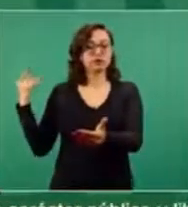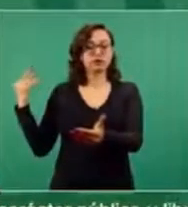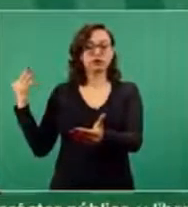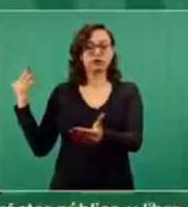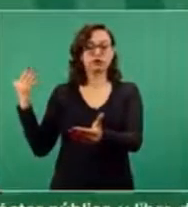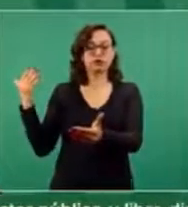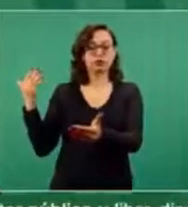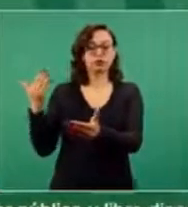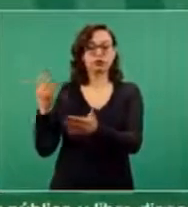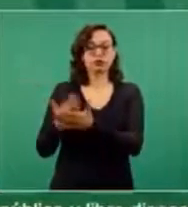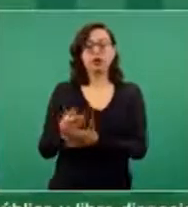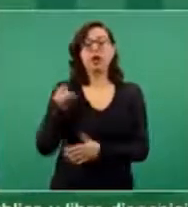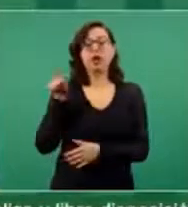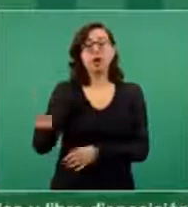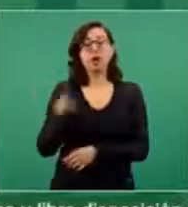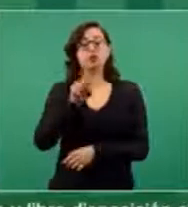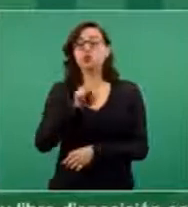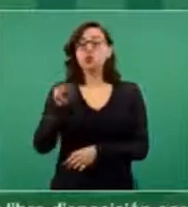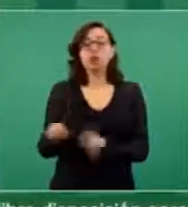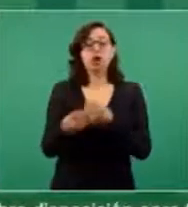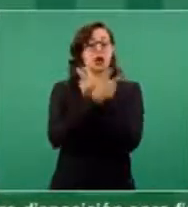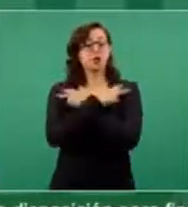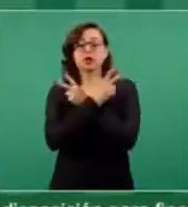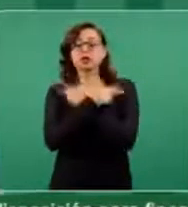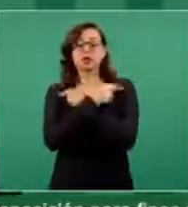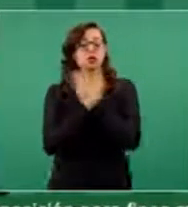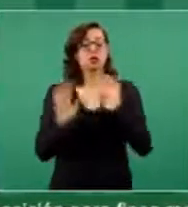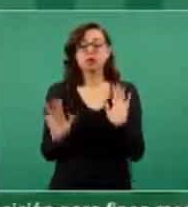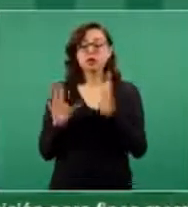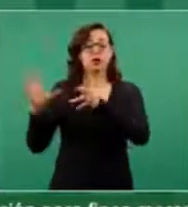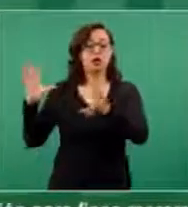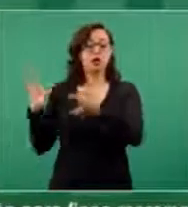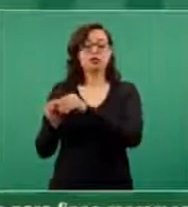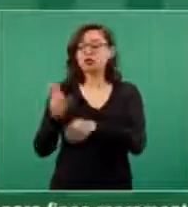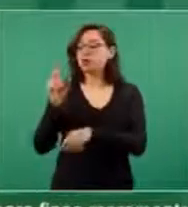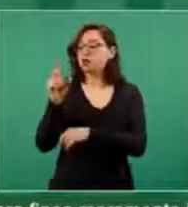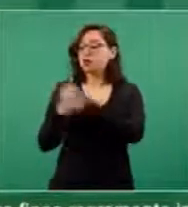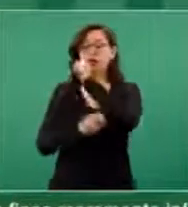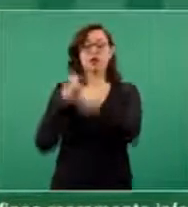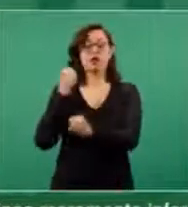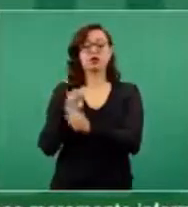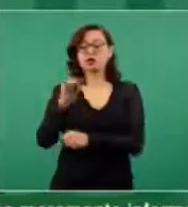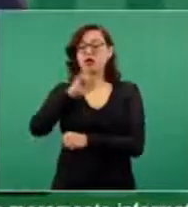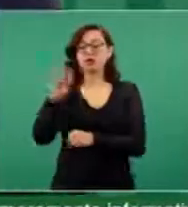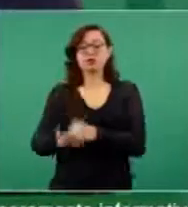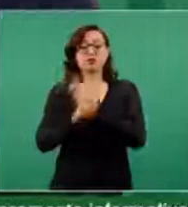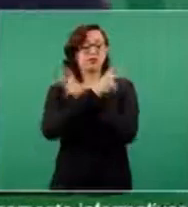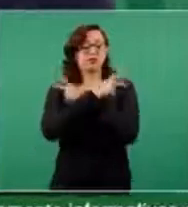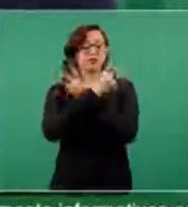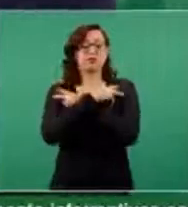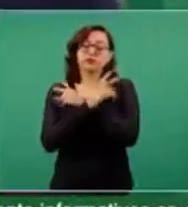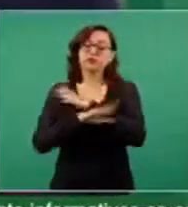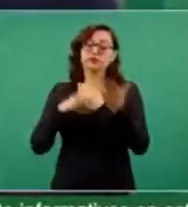sus vacaciones y ahora que ya no es dirigente sindical,